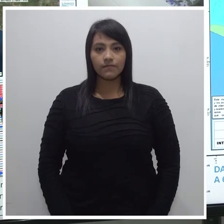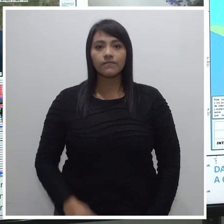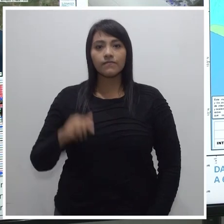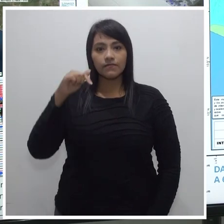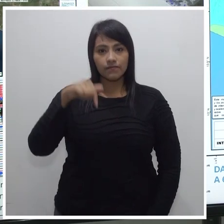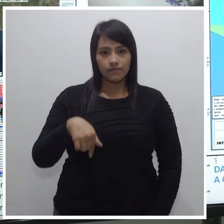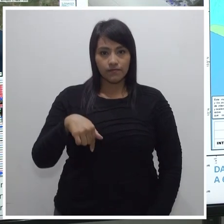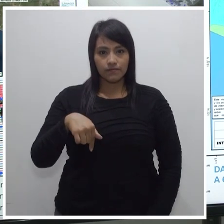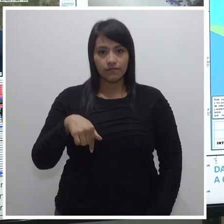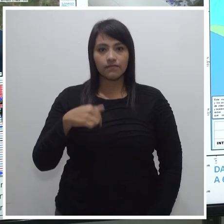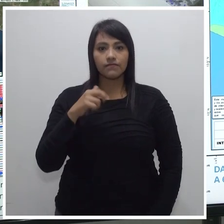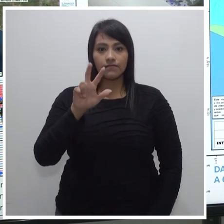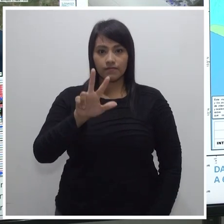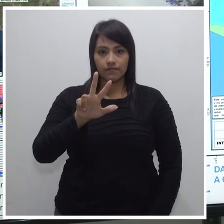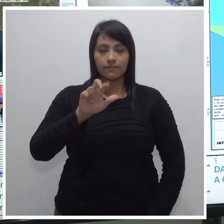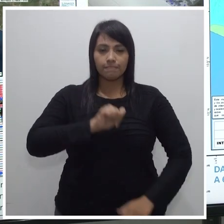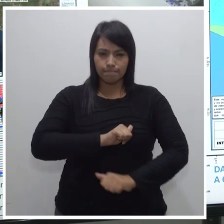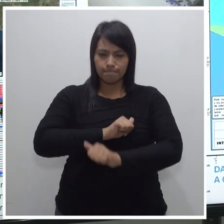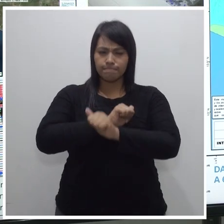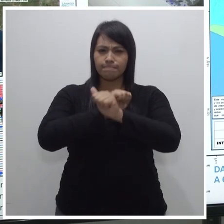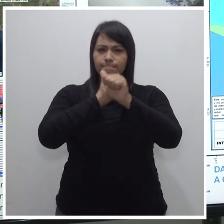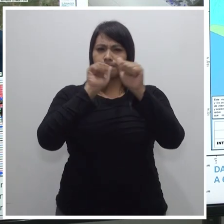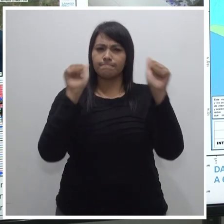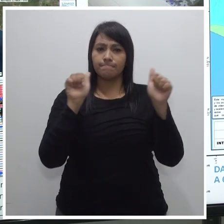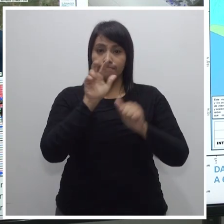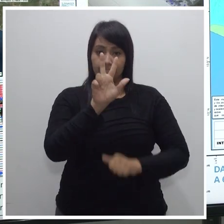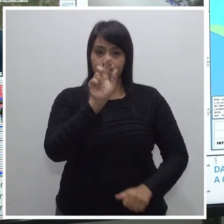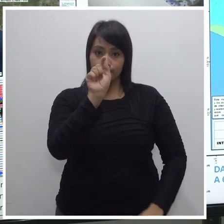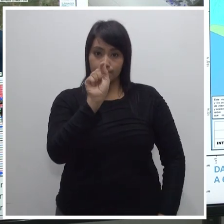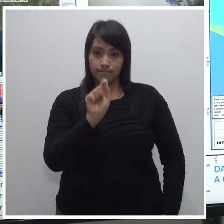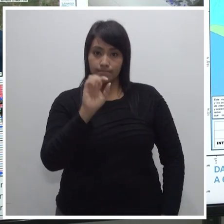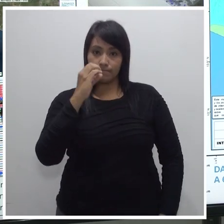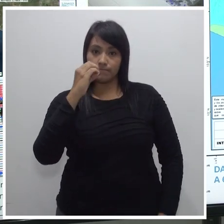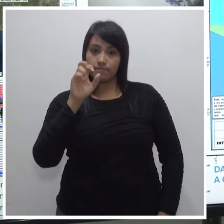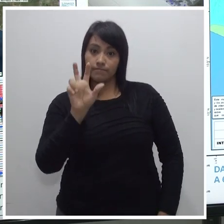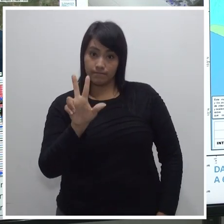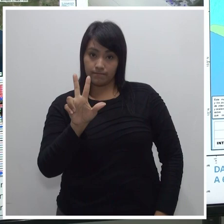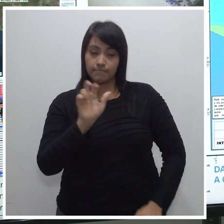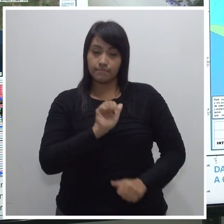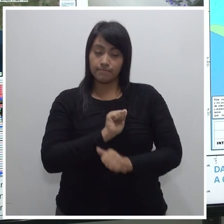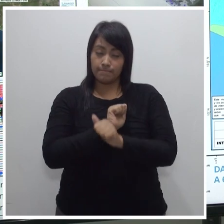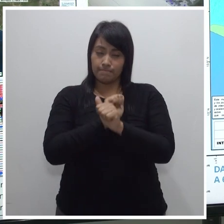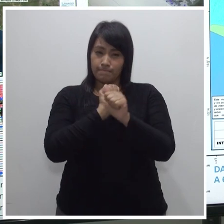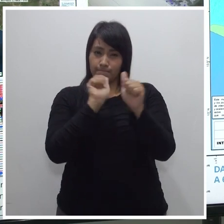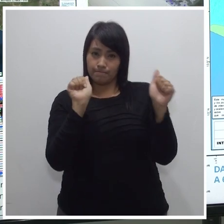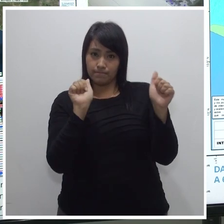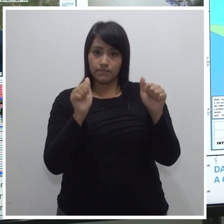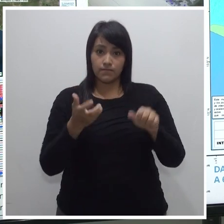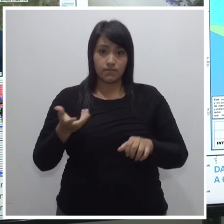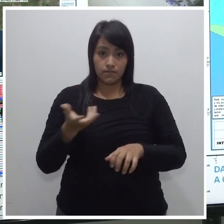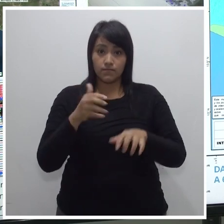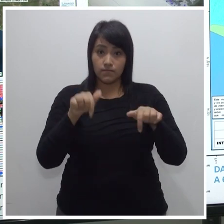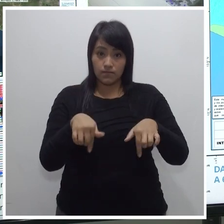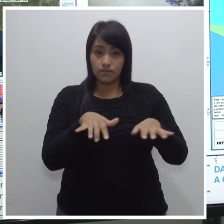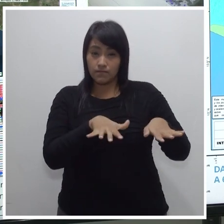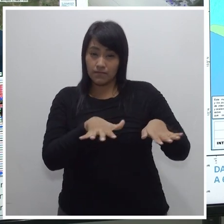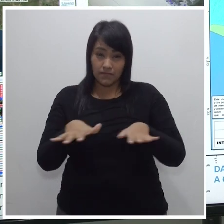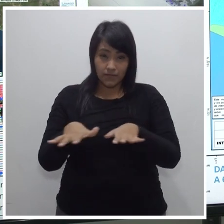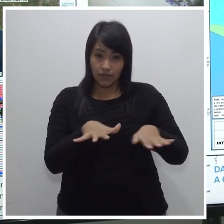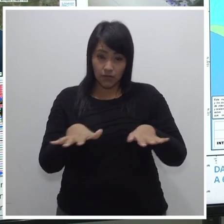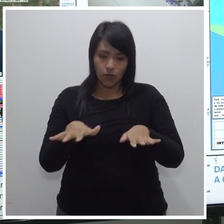Este día a las 3 de la madrugada con 3 minutos tuvimos un sismo magnitud 6